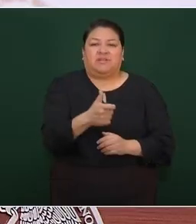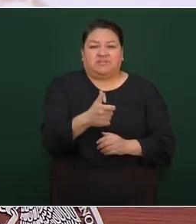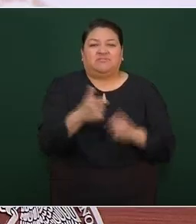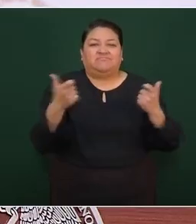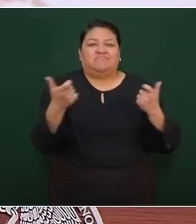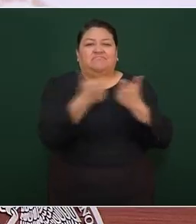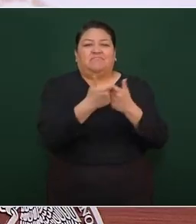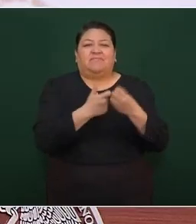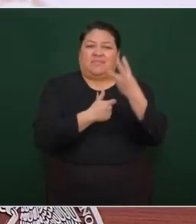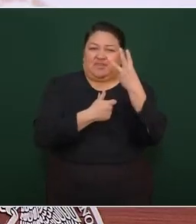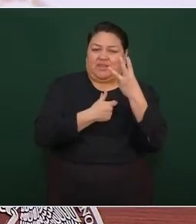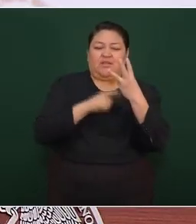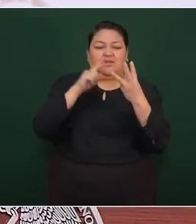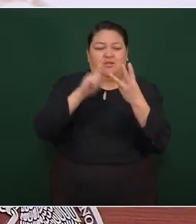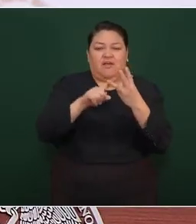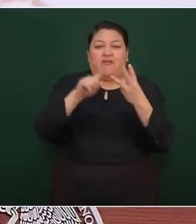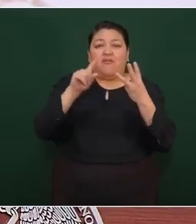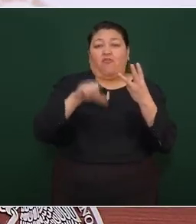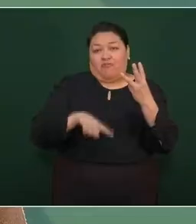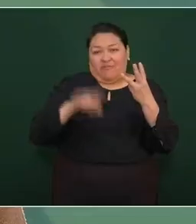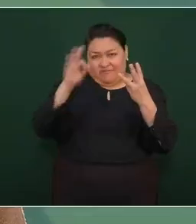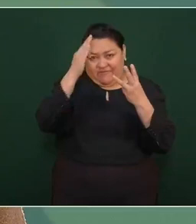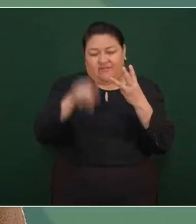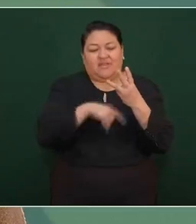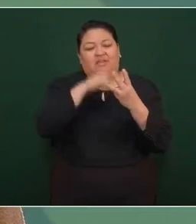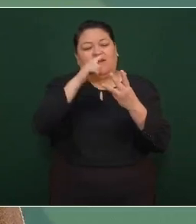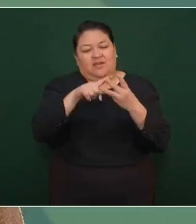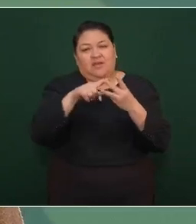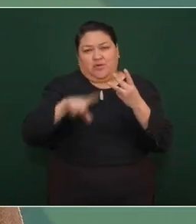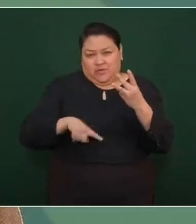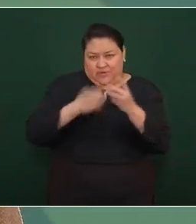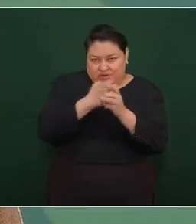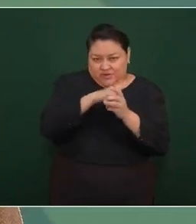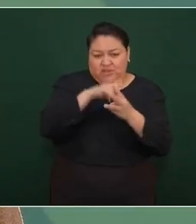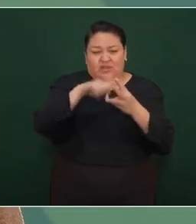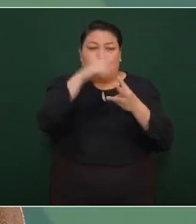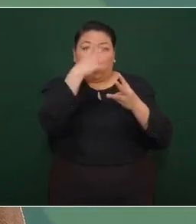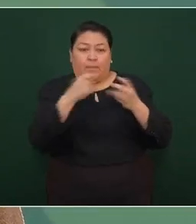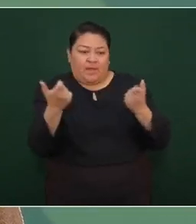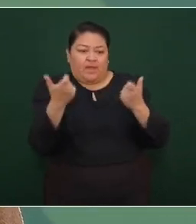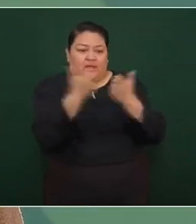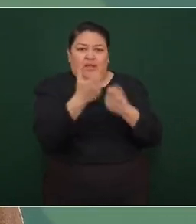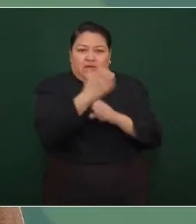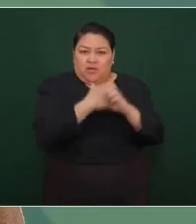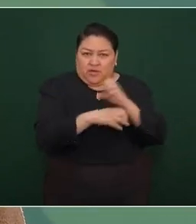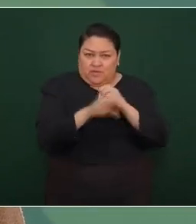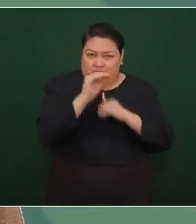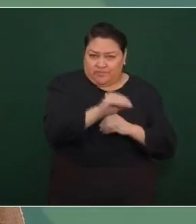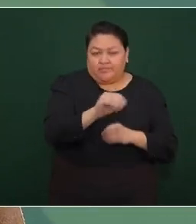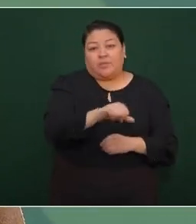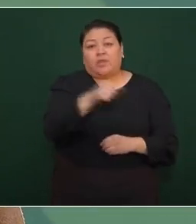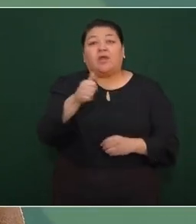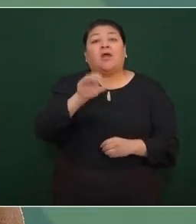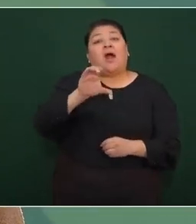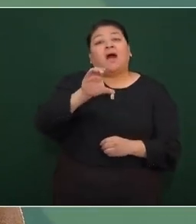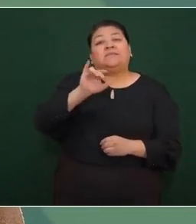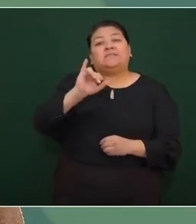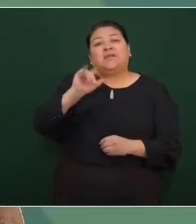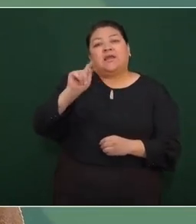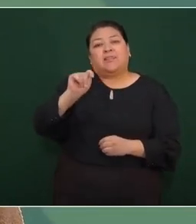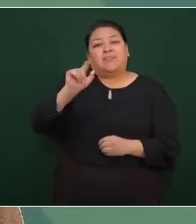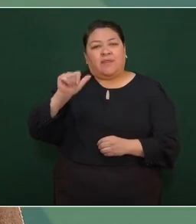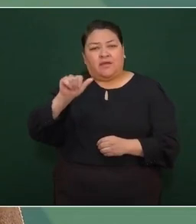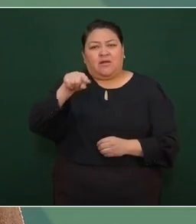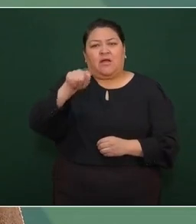tripartita con el Gobierno Federal para el equipamiento. Por supuesto, el CITA, iniciamos los trabajos de